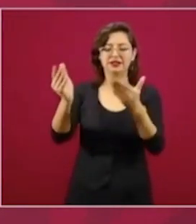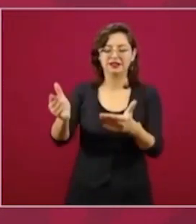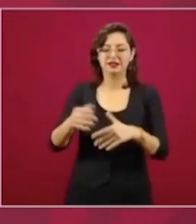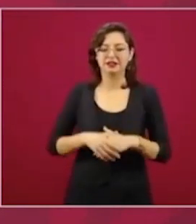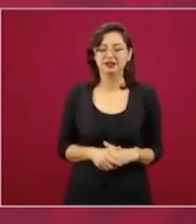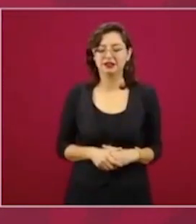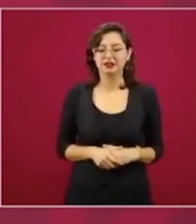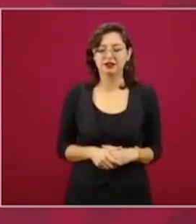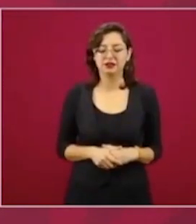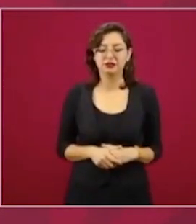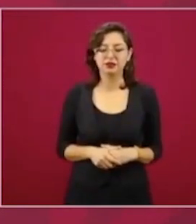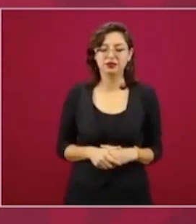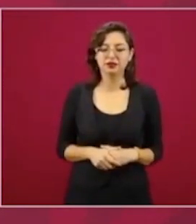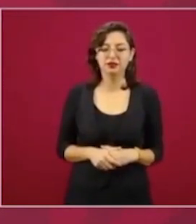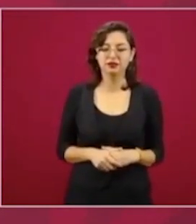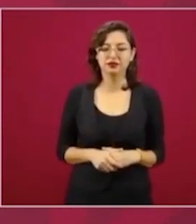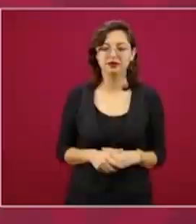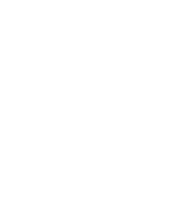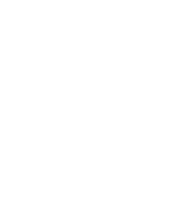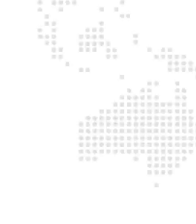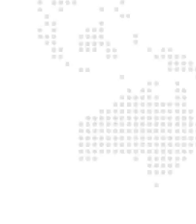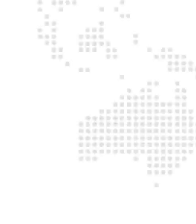todo lo que está incluso comprometido.